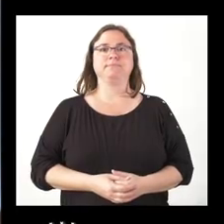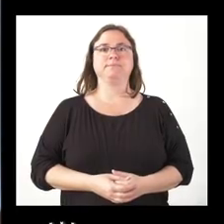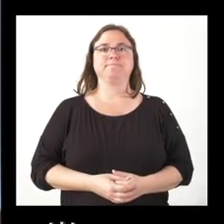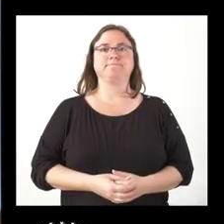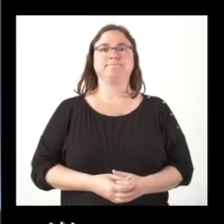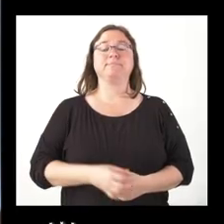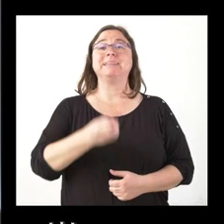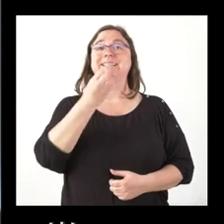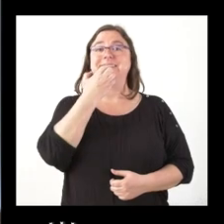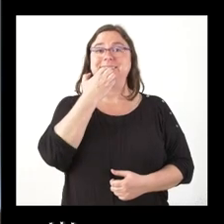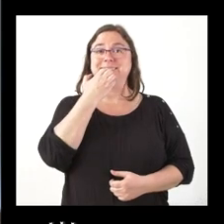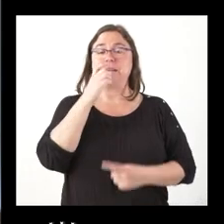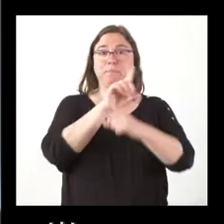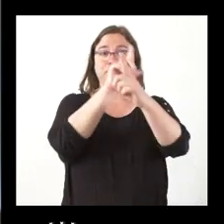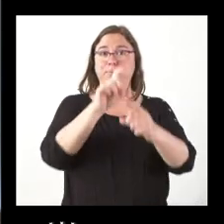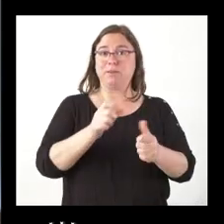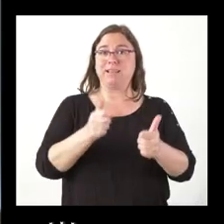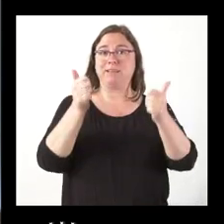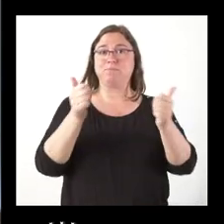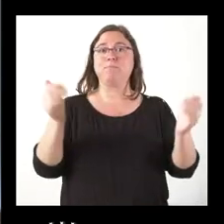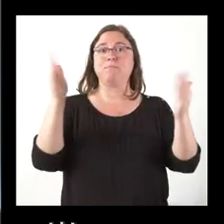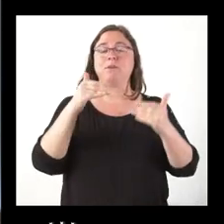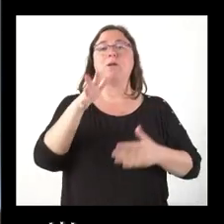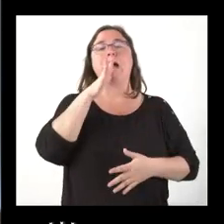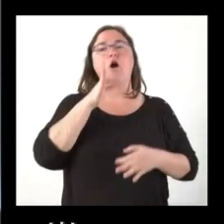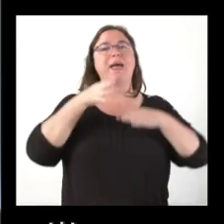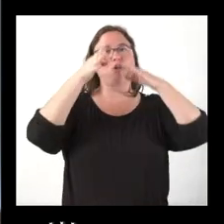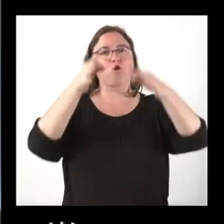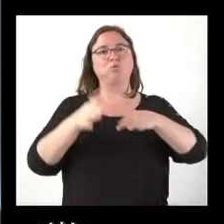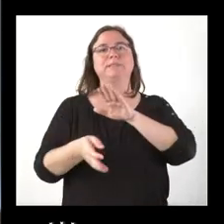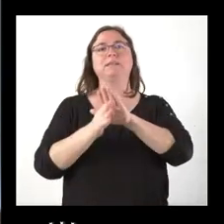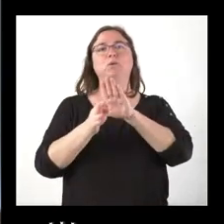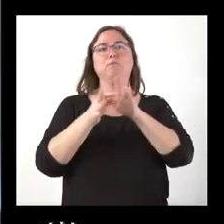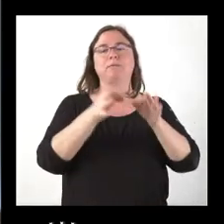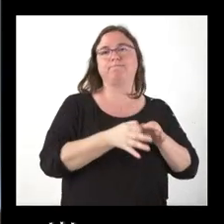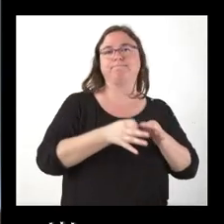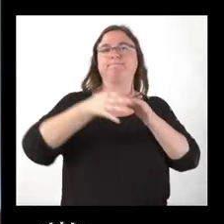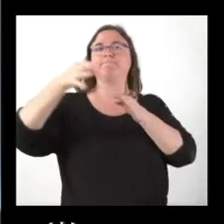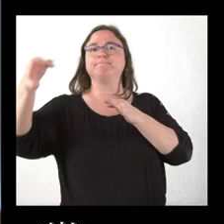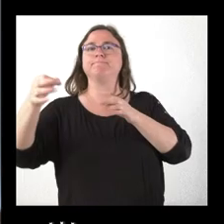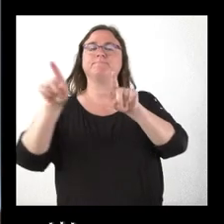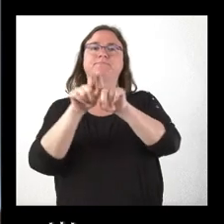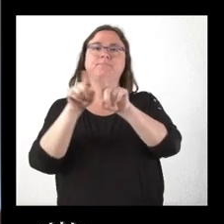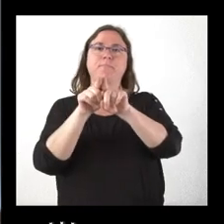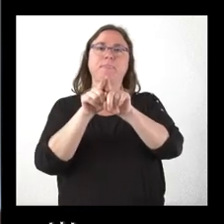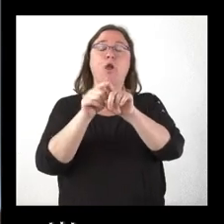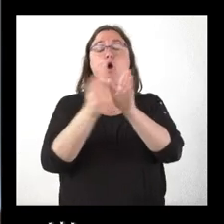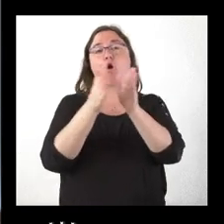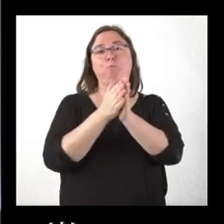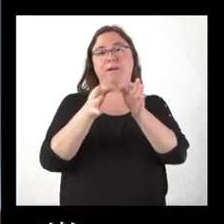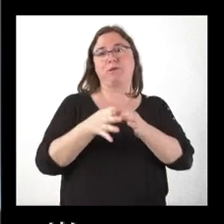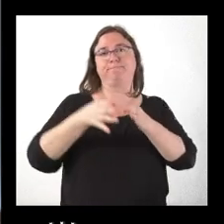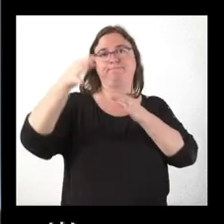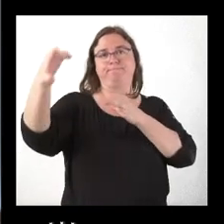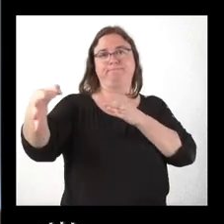Si no tenemos más preguntas en la sala, como siempre vamos a atender a los compañeros que nos